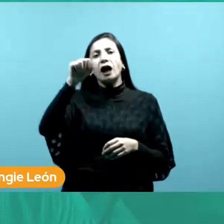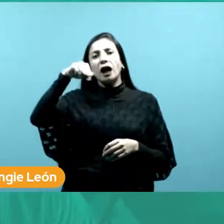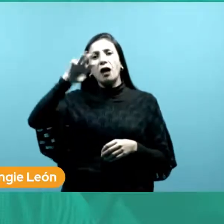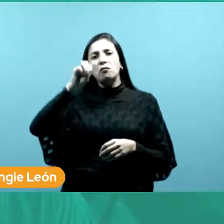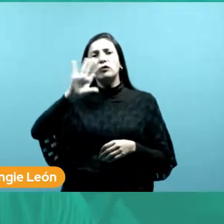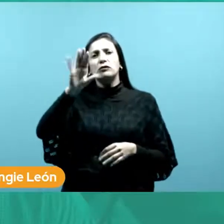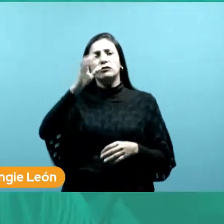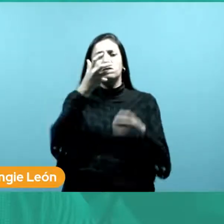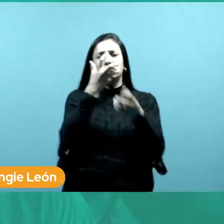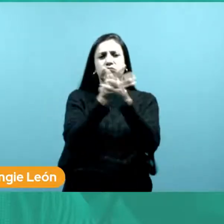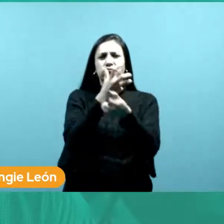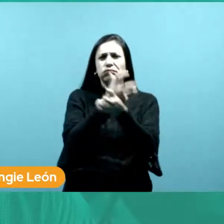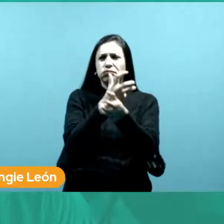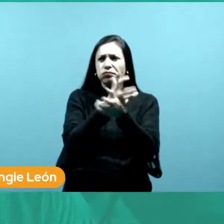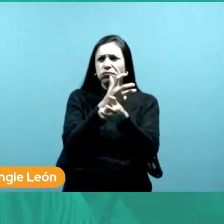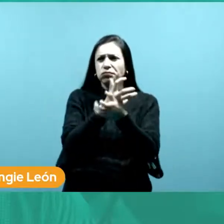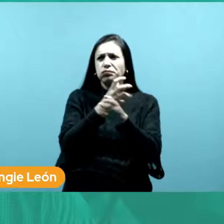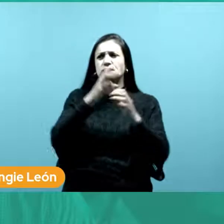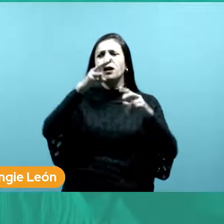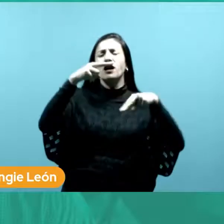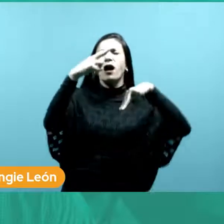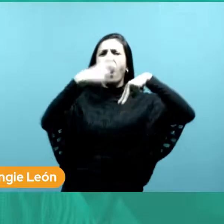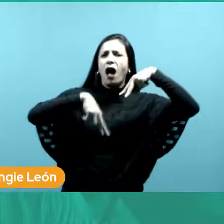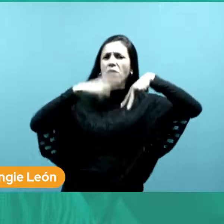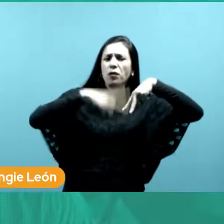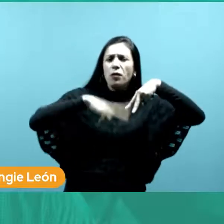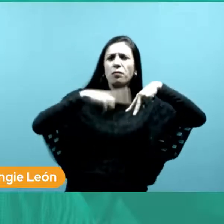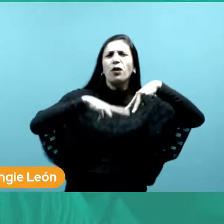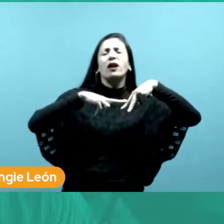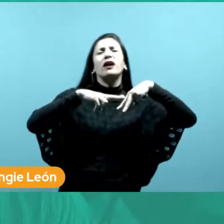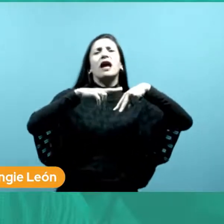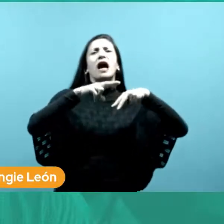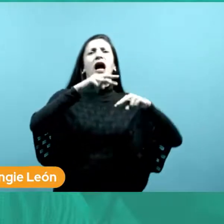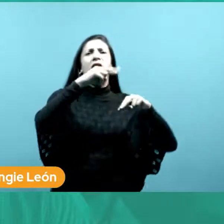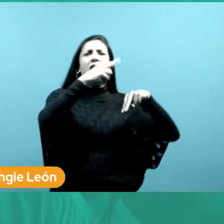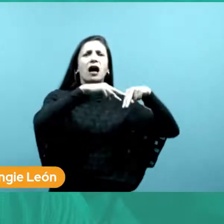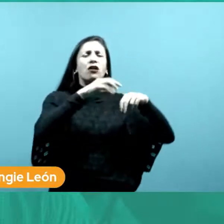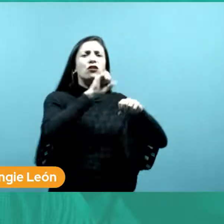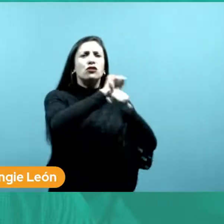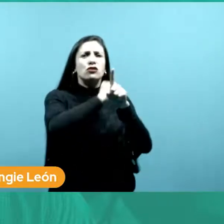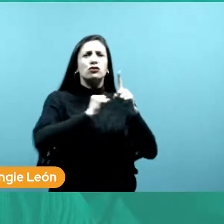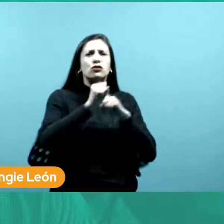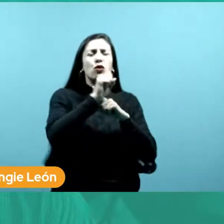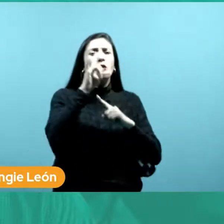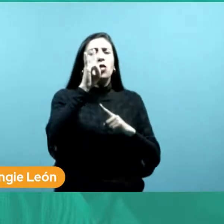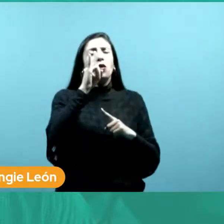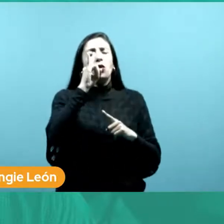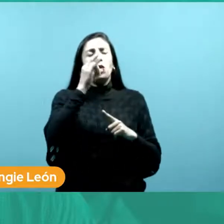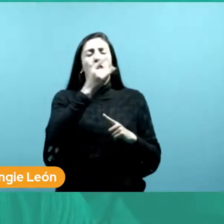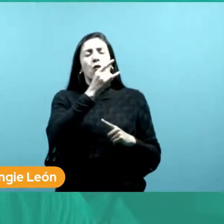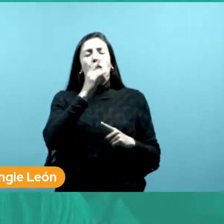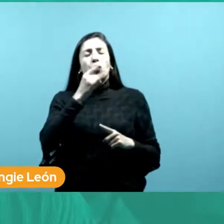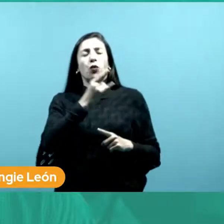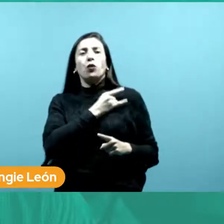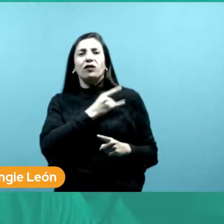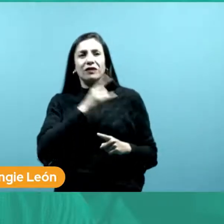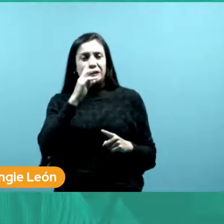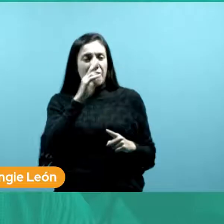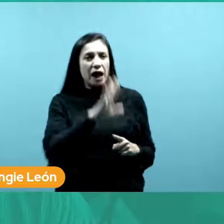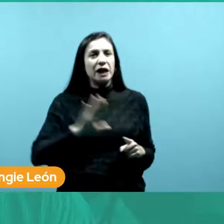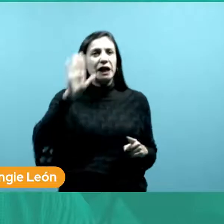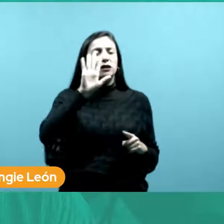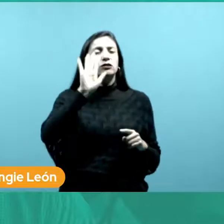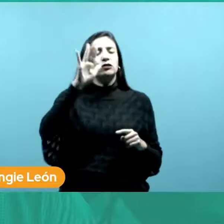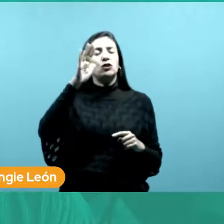en análisis del discurso y doctorado en antropología social por la Universidad Nacional de Buenos Aires. Investigadora del